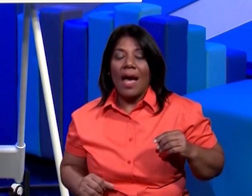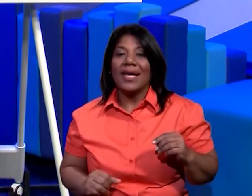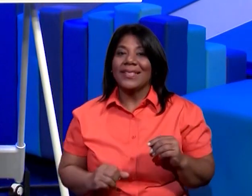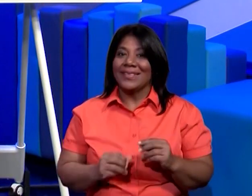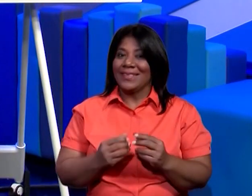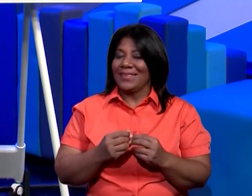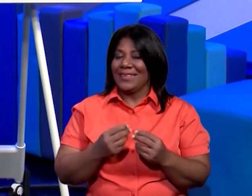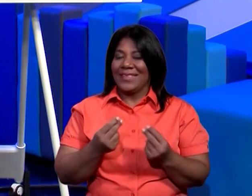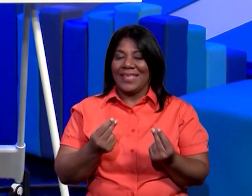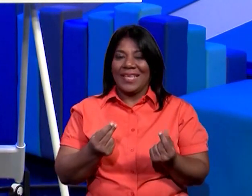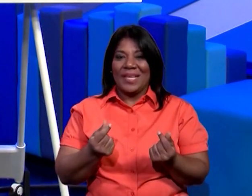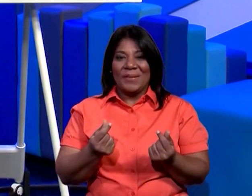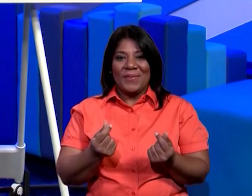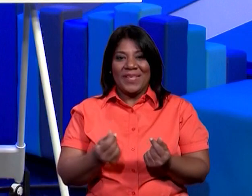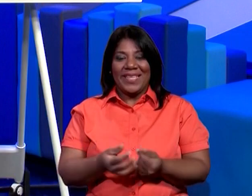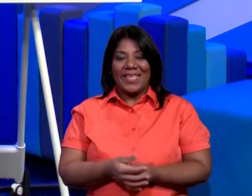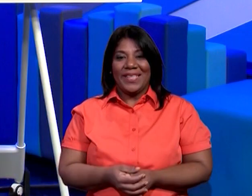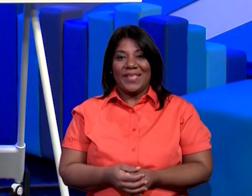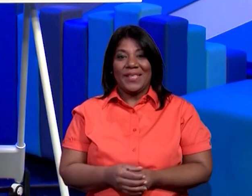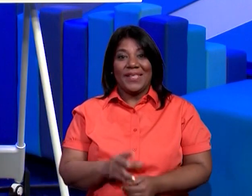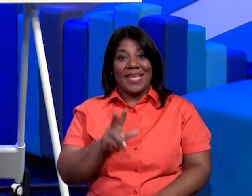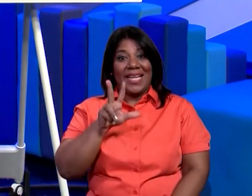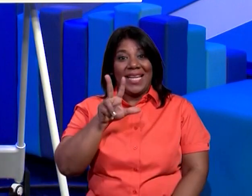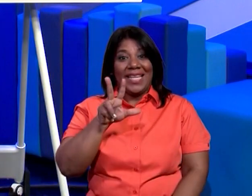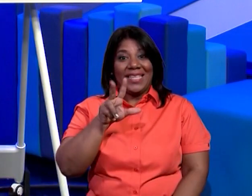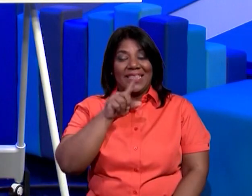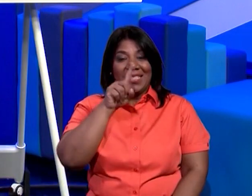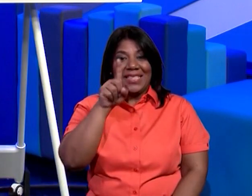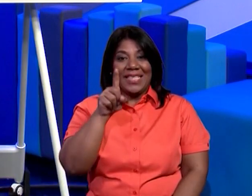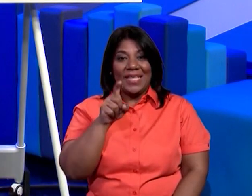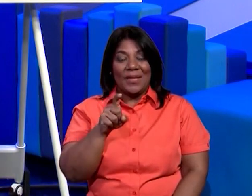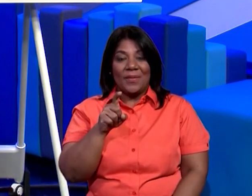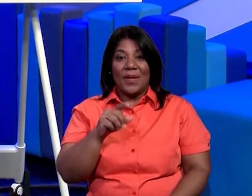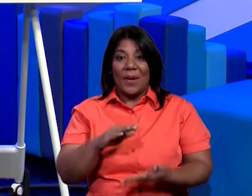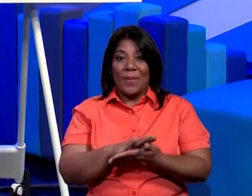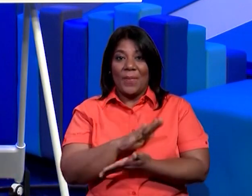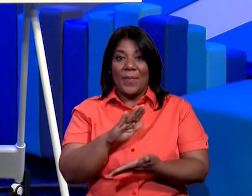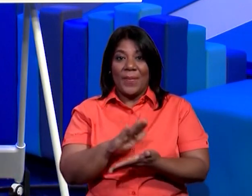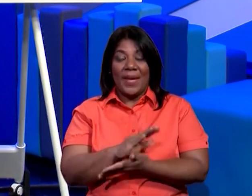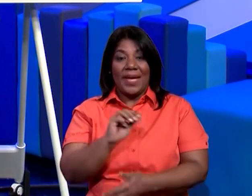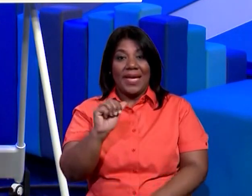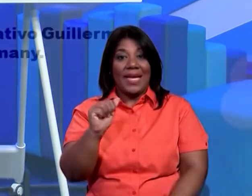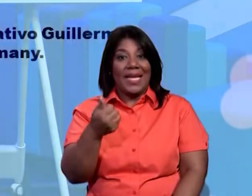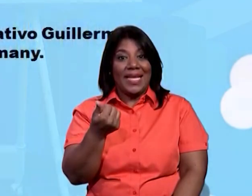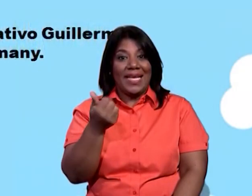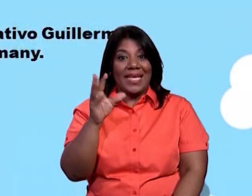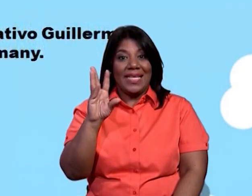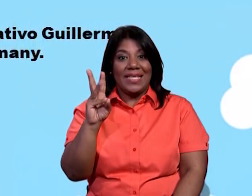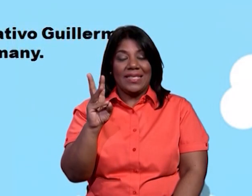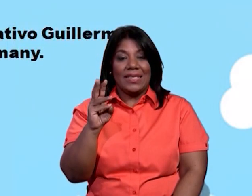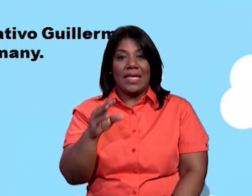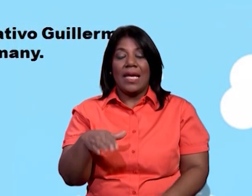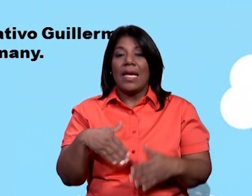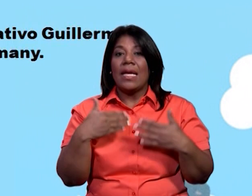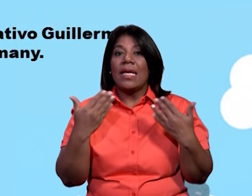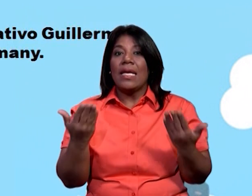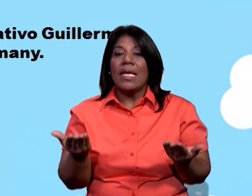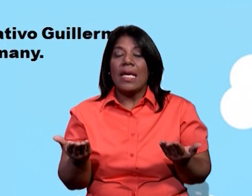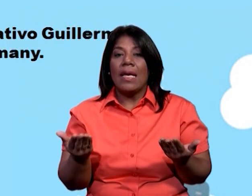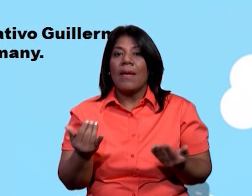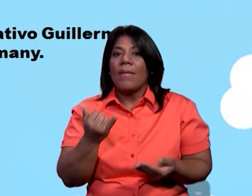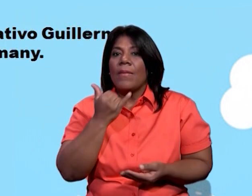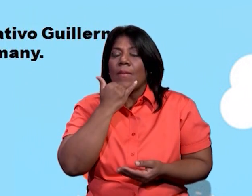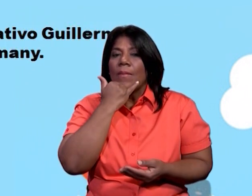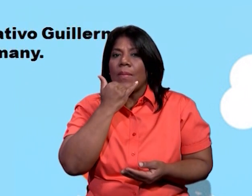él muy bien seguimos entonces con la tercera pregunta página 16 qué ocurre con la percepción